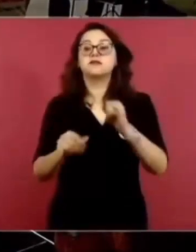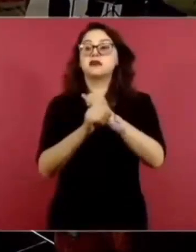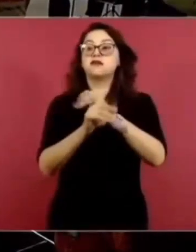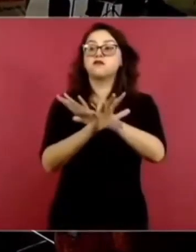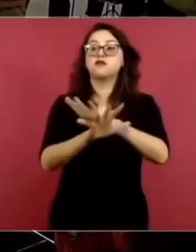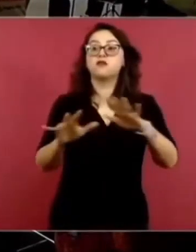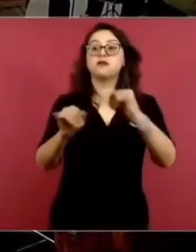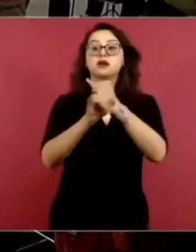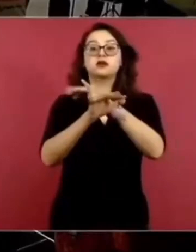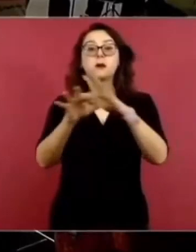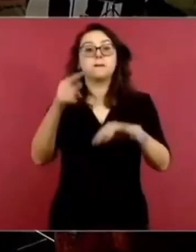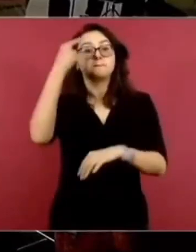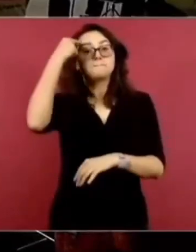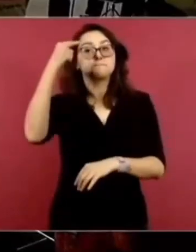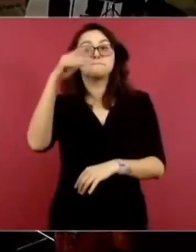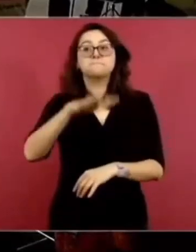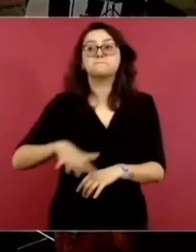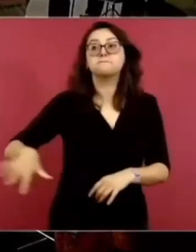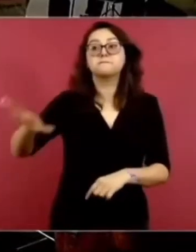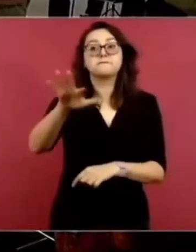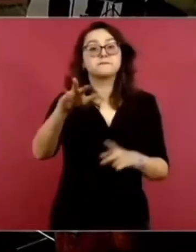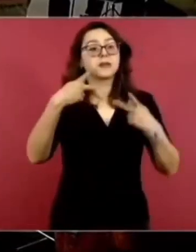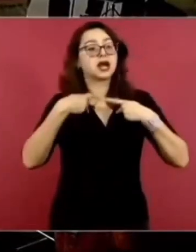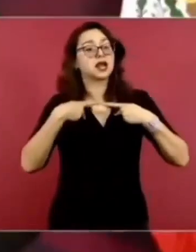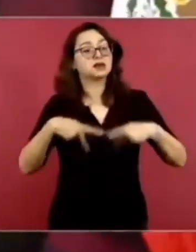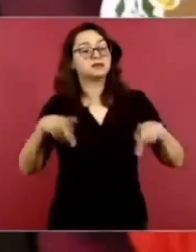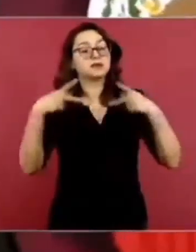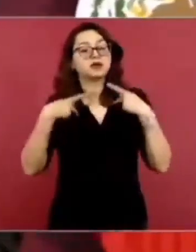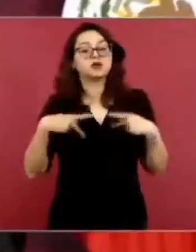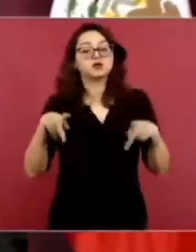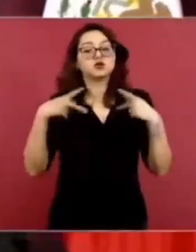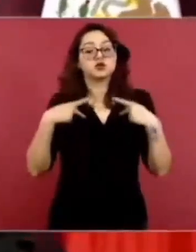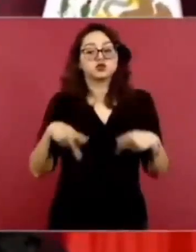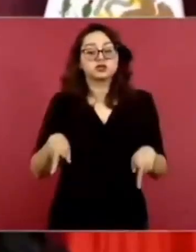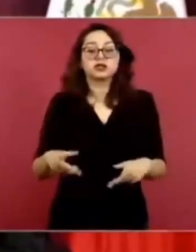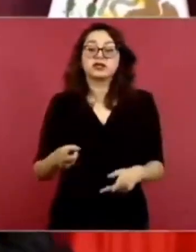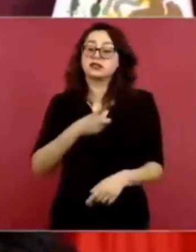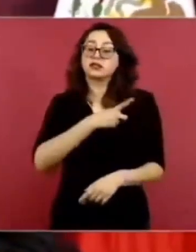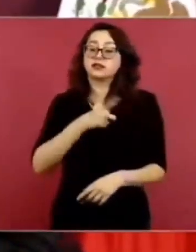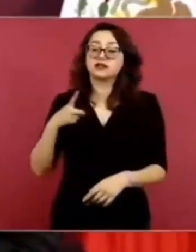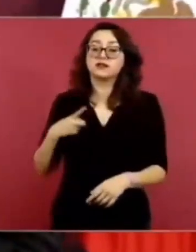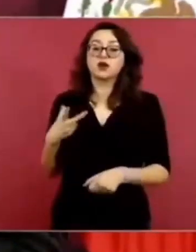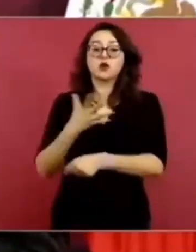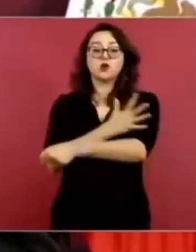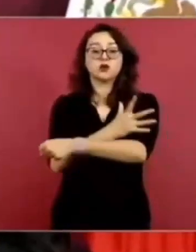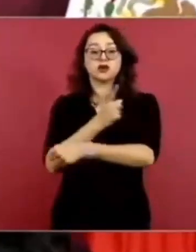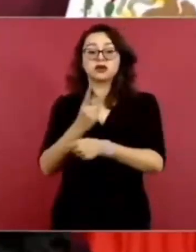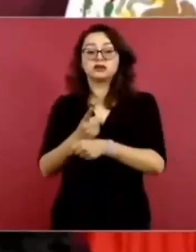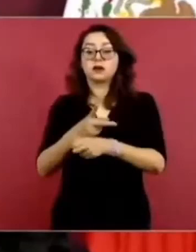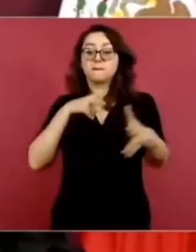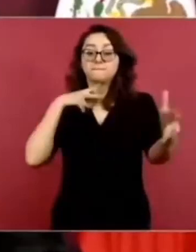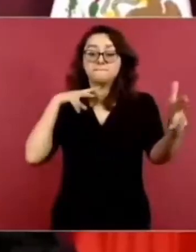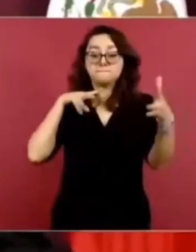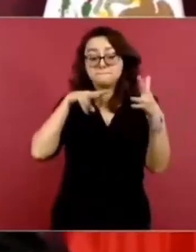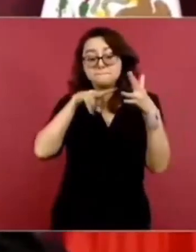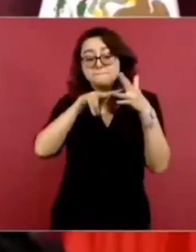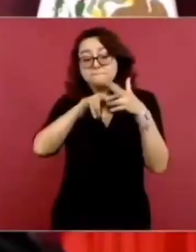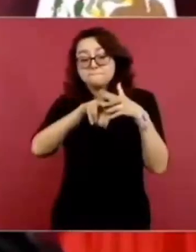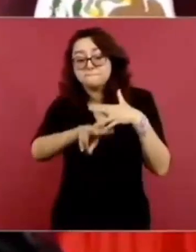requiere de transparencia y